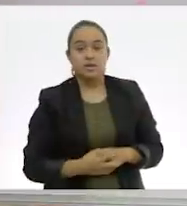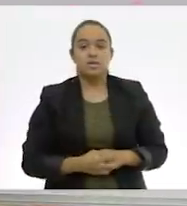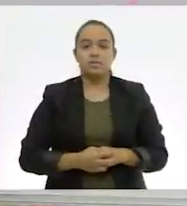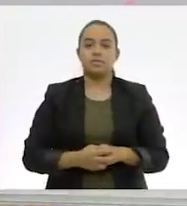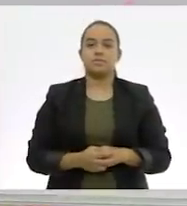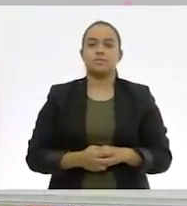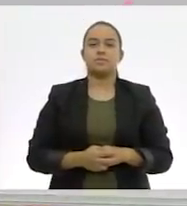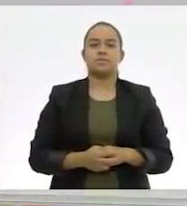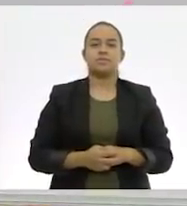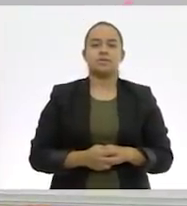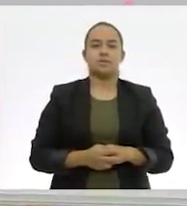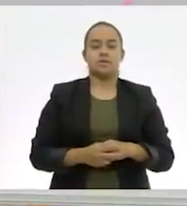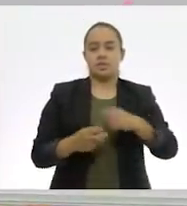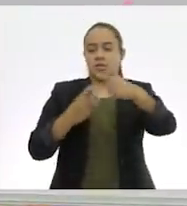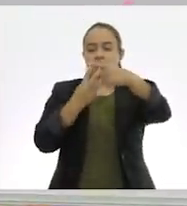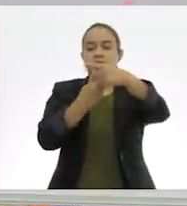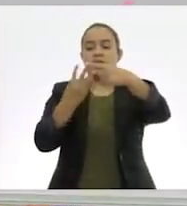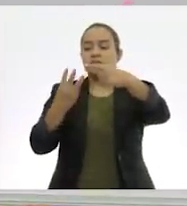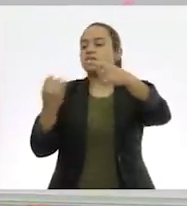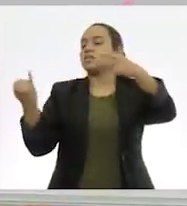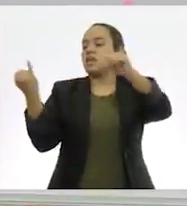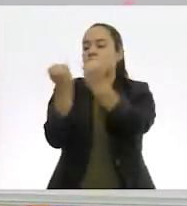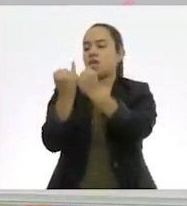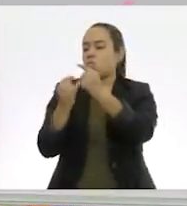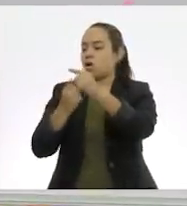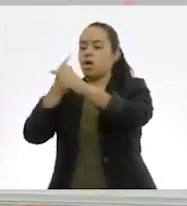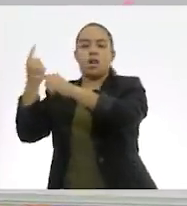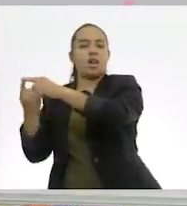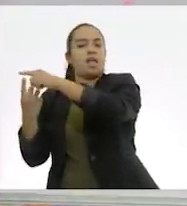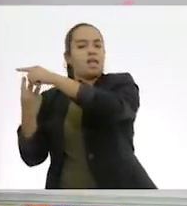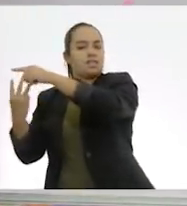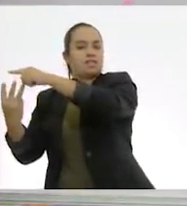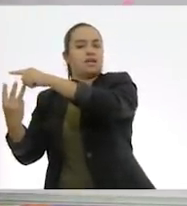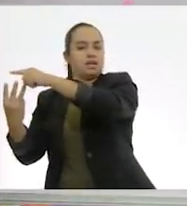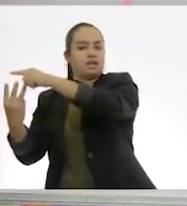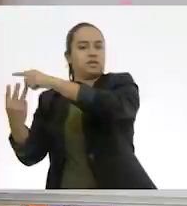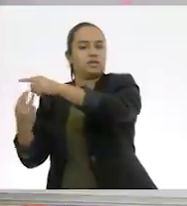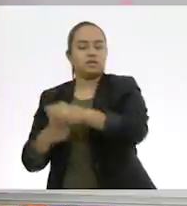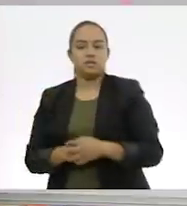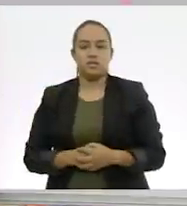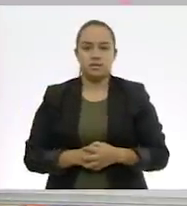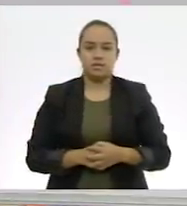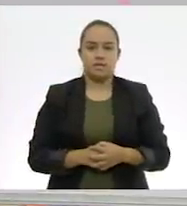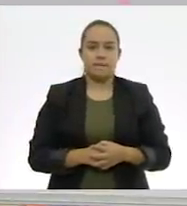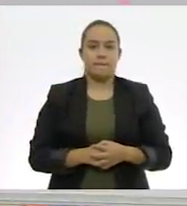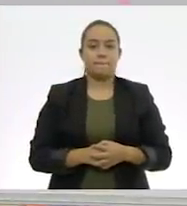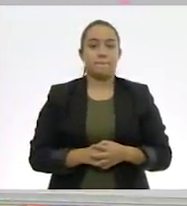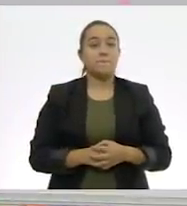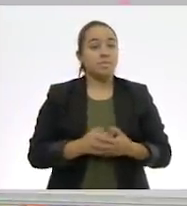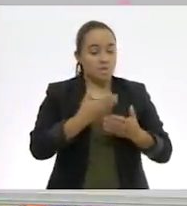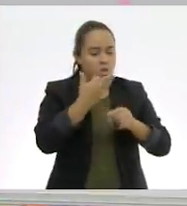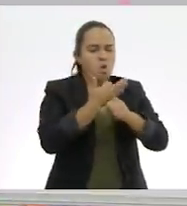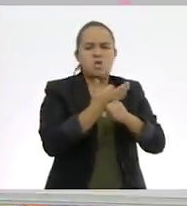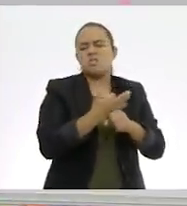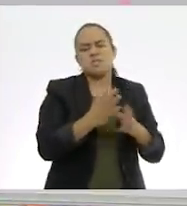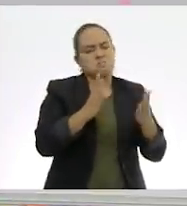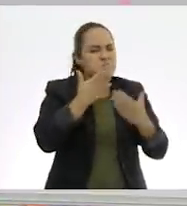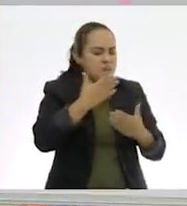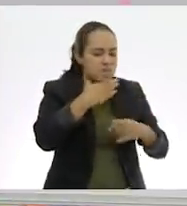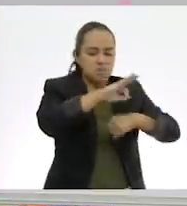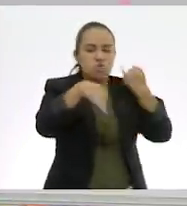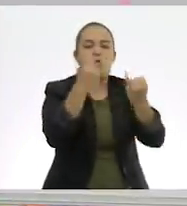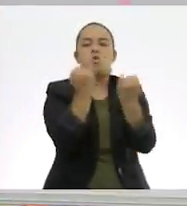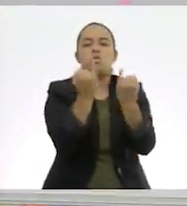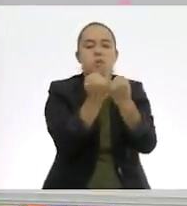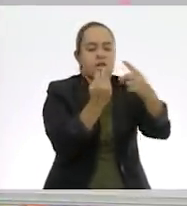Eh... Que se queda igual el denominador. Así es. Entonces, ahorita no tenemos problema, todos son